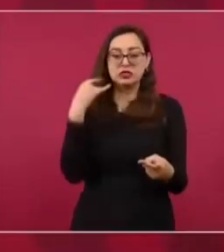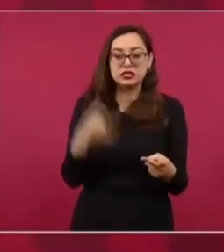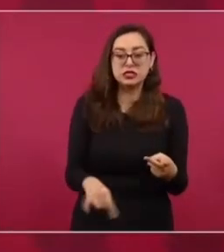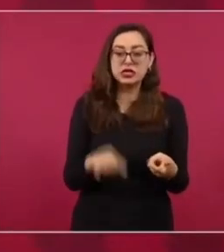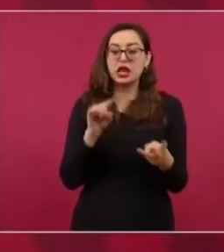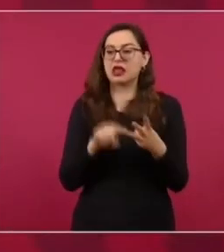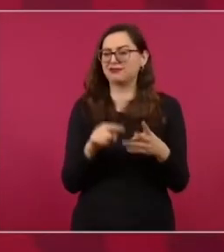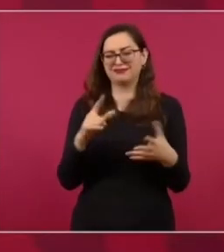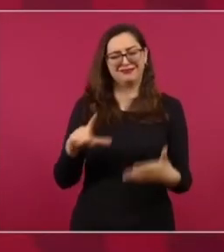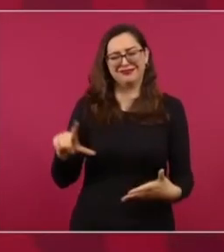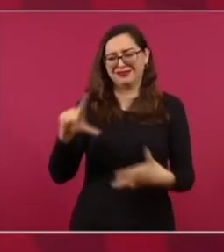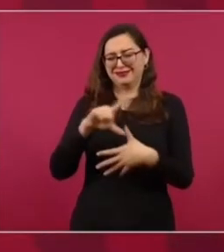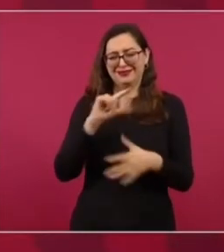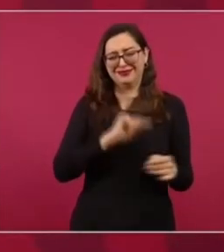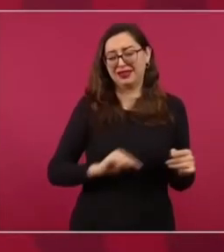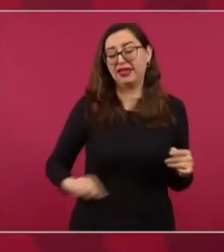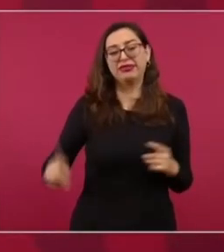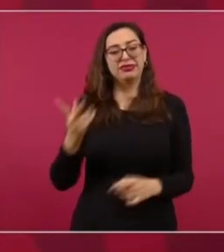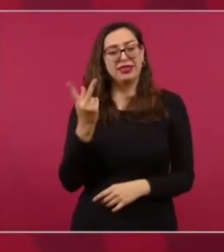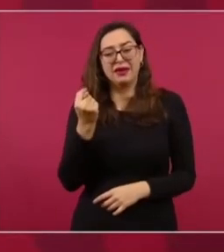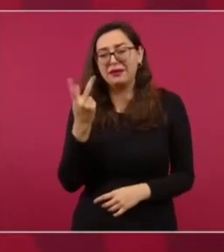todas partes los medios